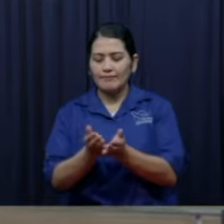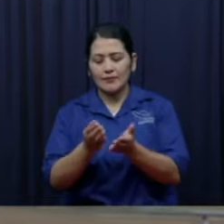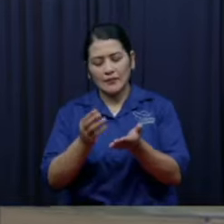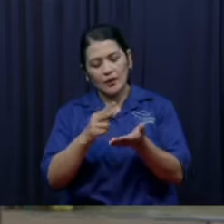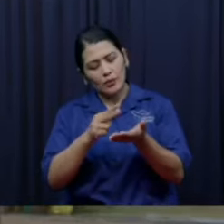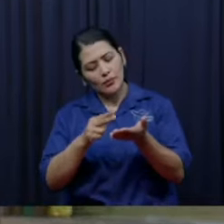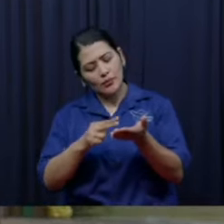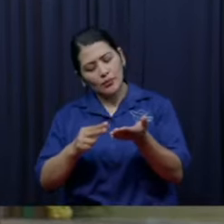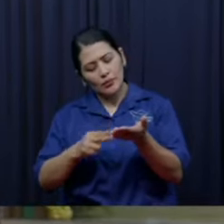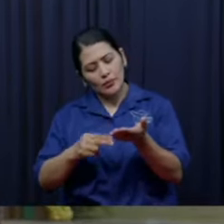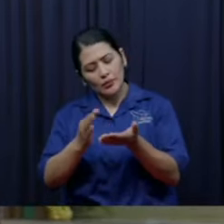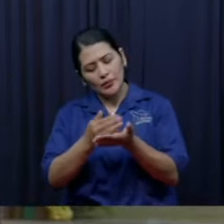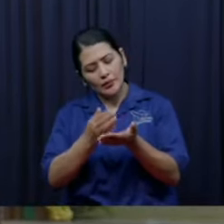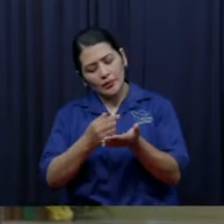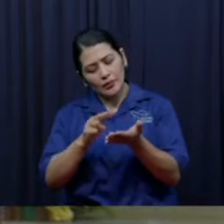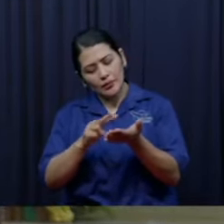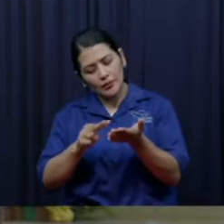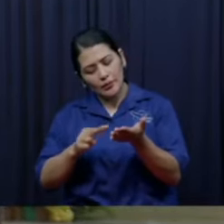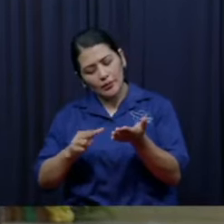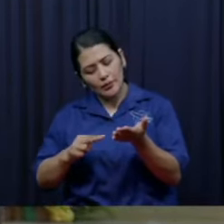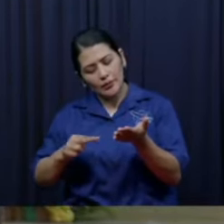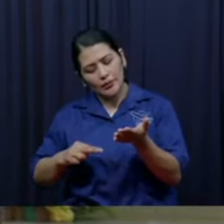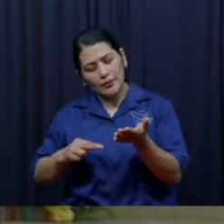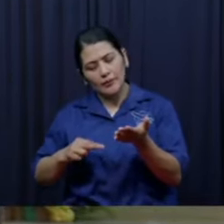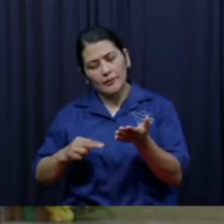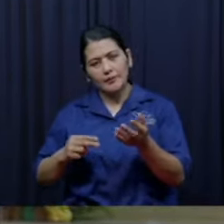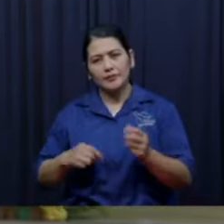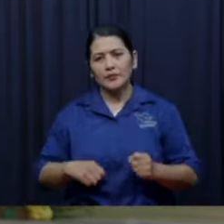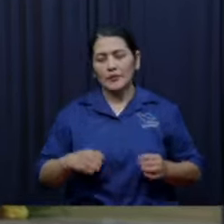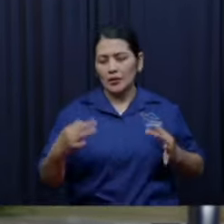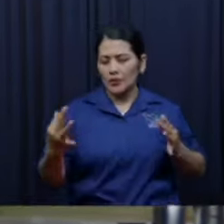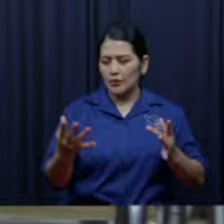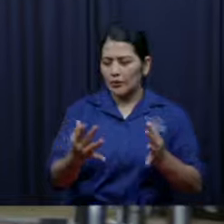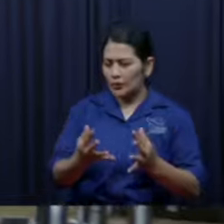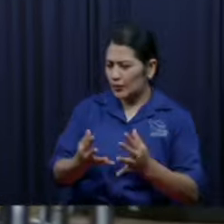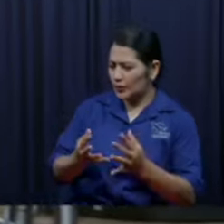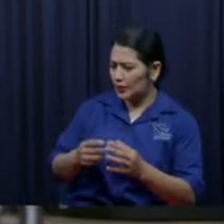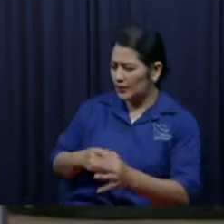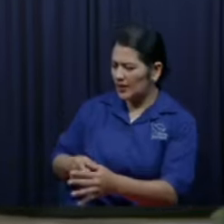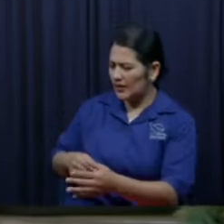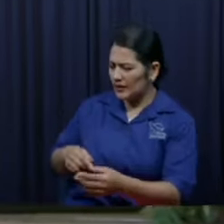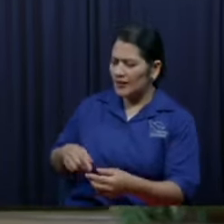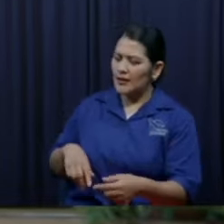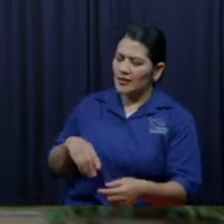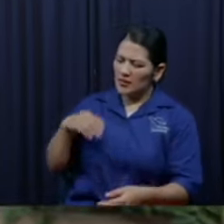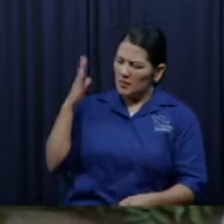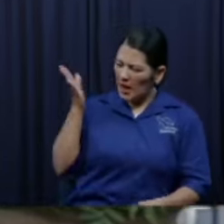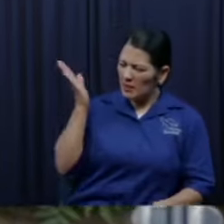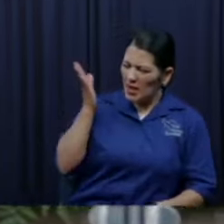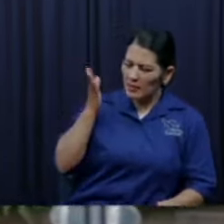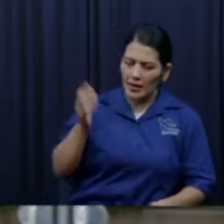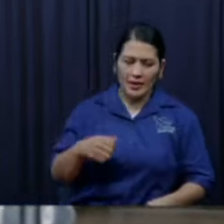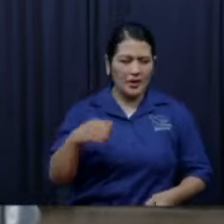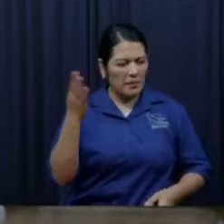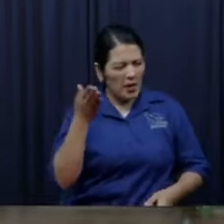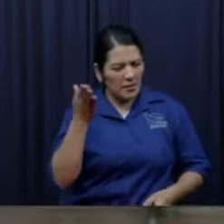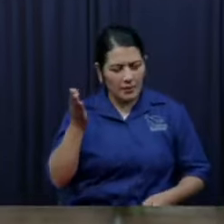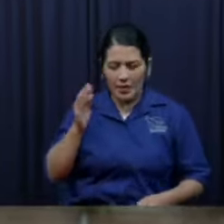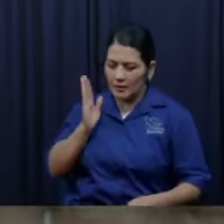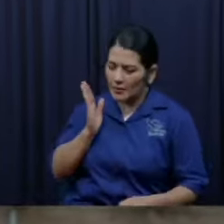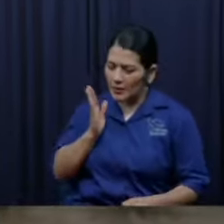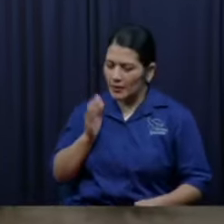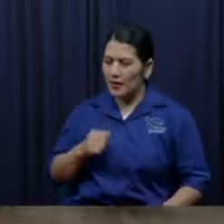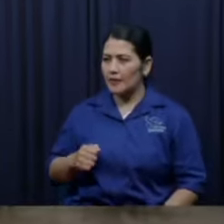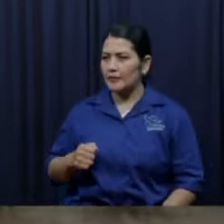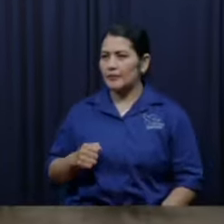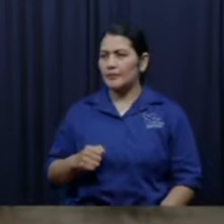golpes pero se empezaban a agarrar en el sauna si que lo sacaron que va aquí que vos hiciste no se que pero ya pasó es juego pero que